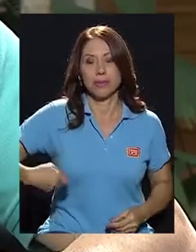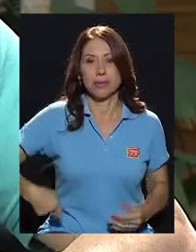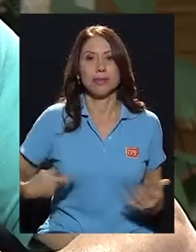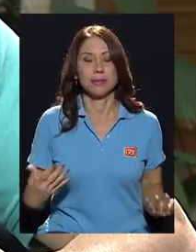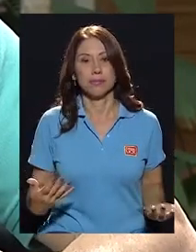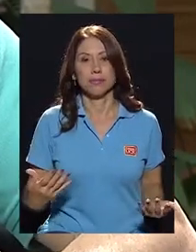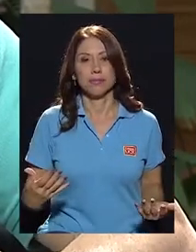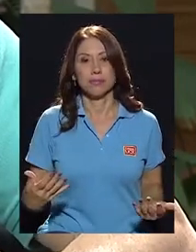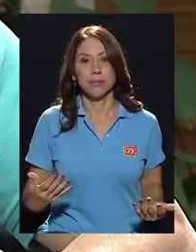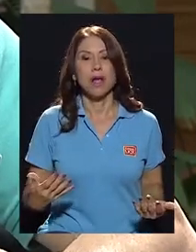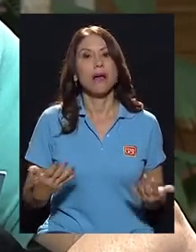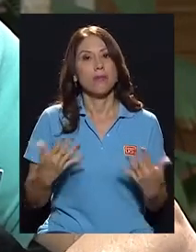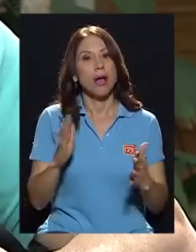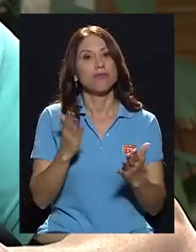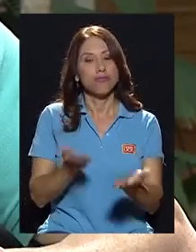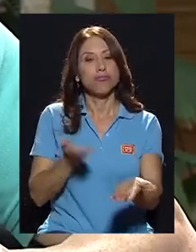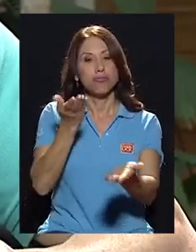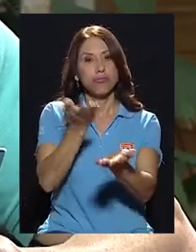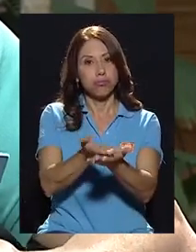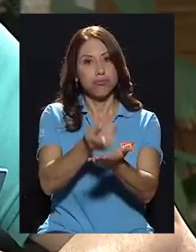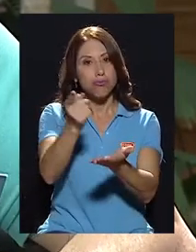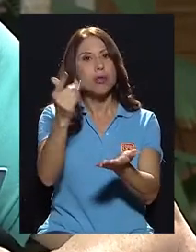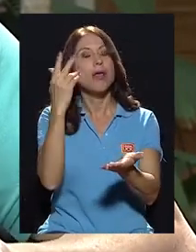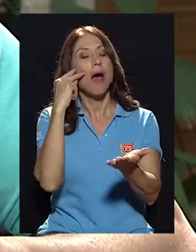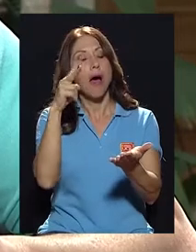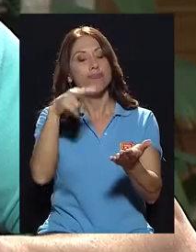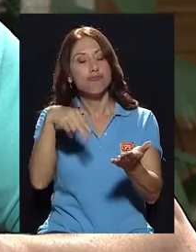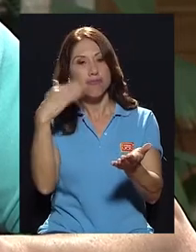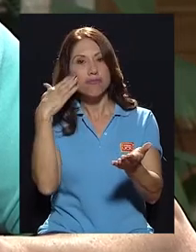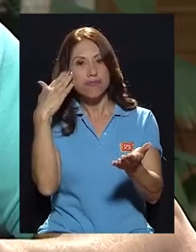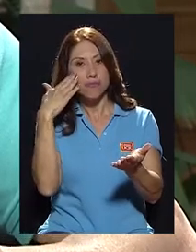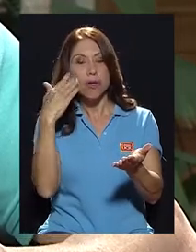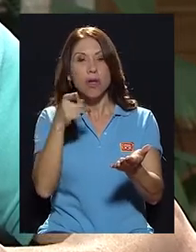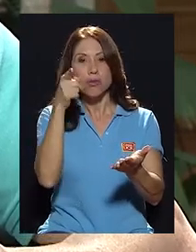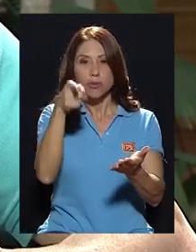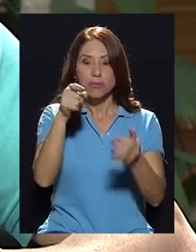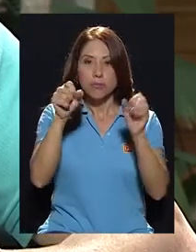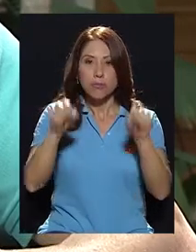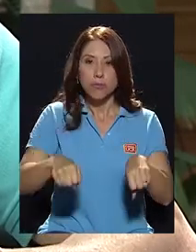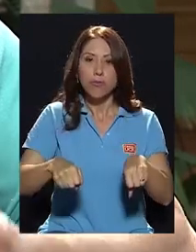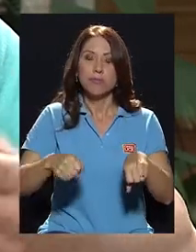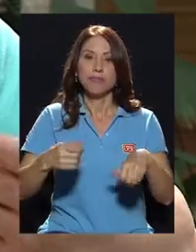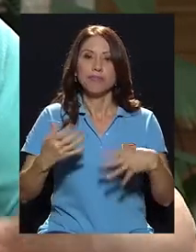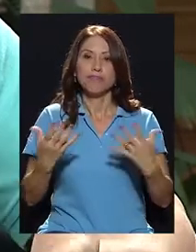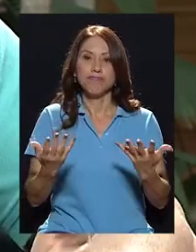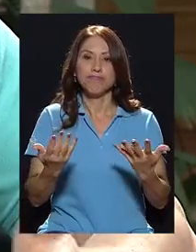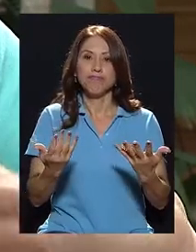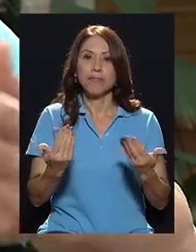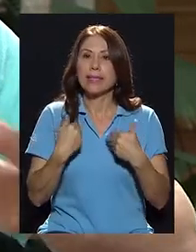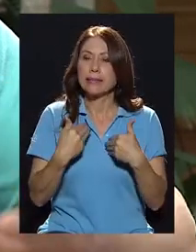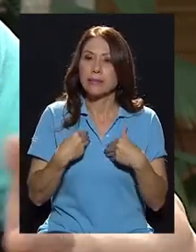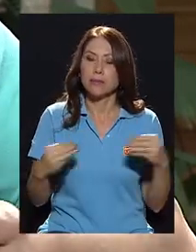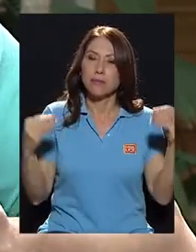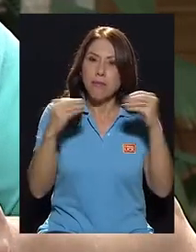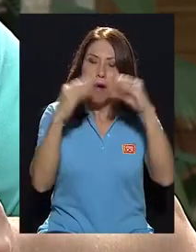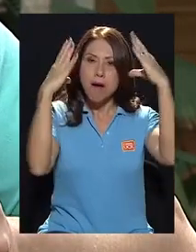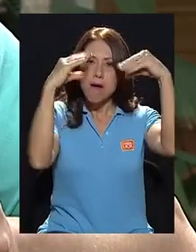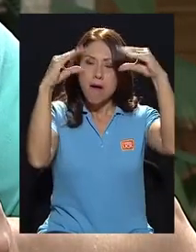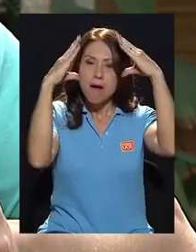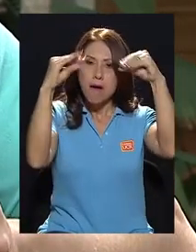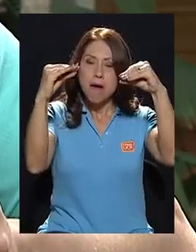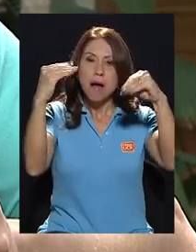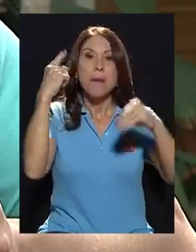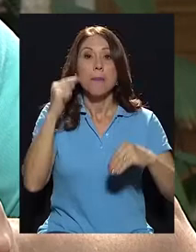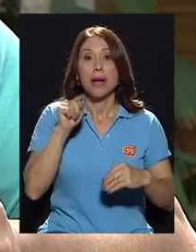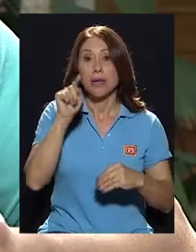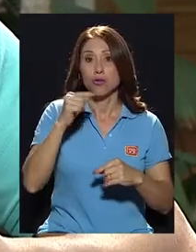han propuesto, que usted los conozca, que usted pueda tener mayor información para que